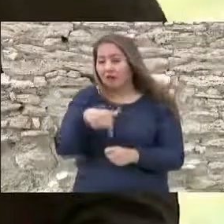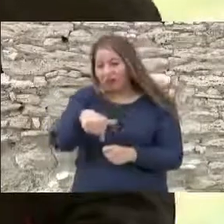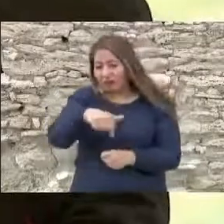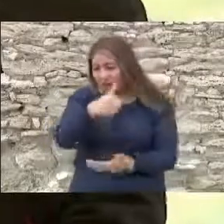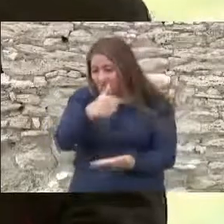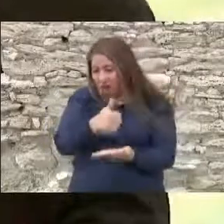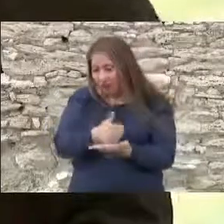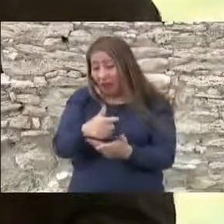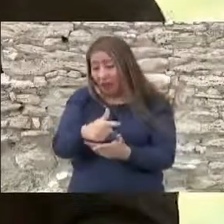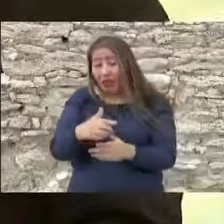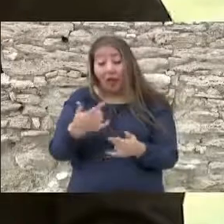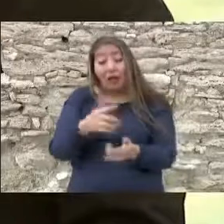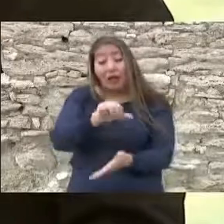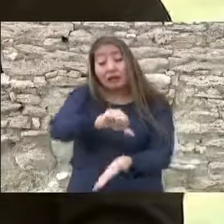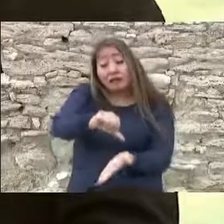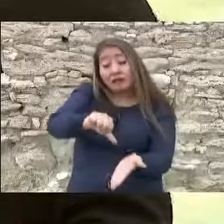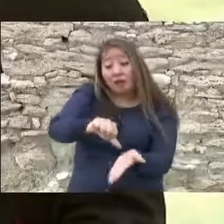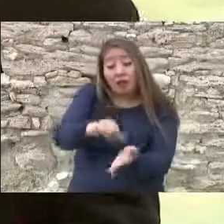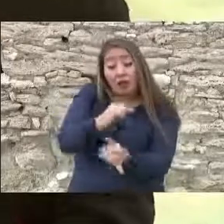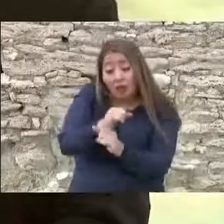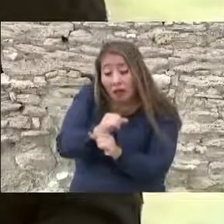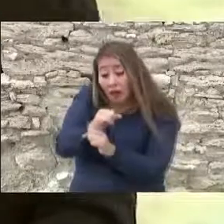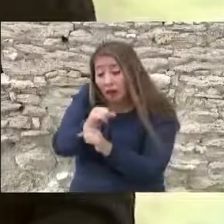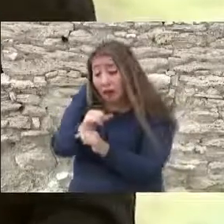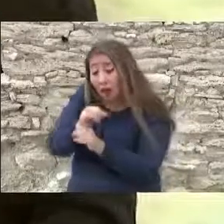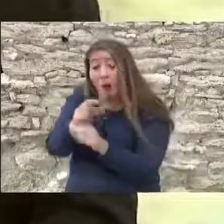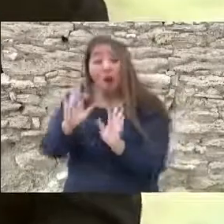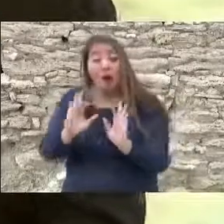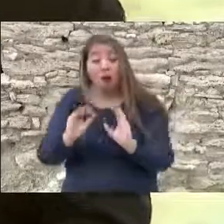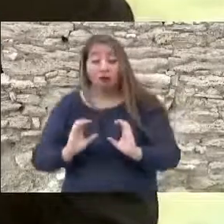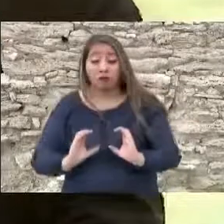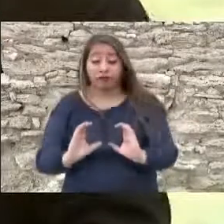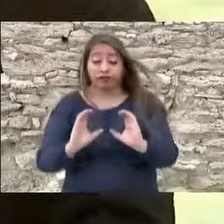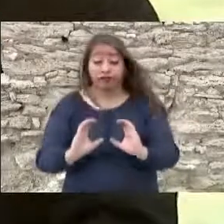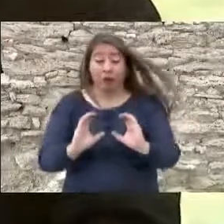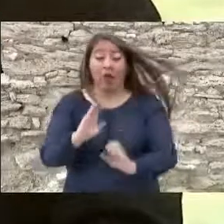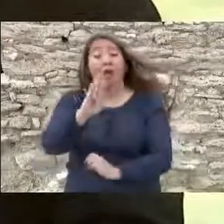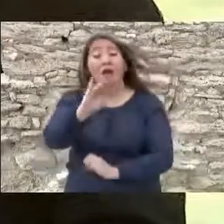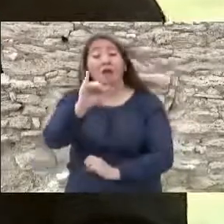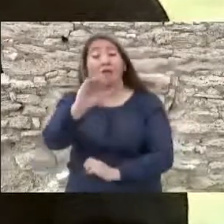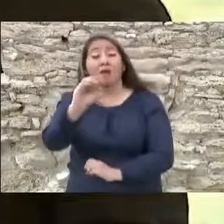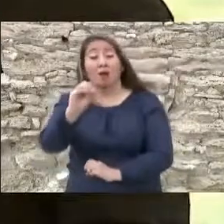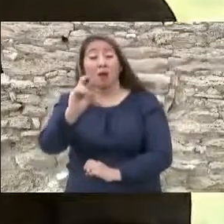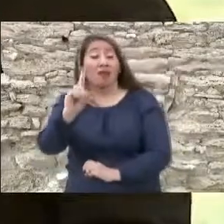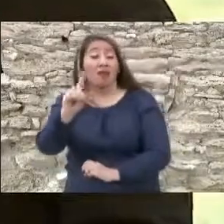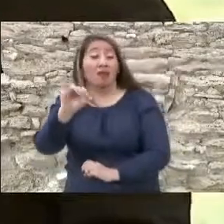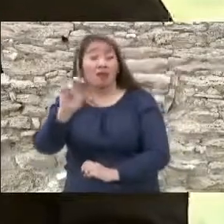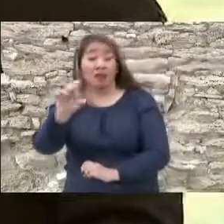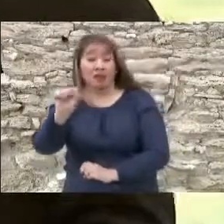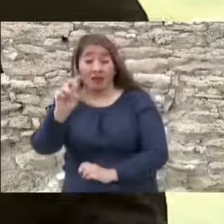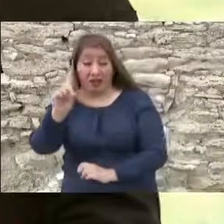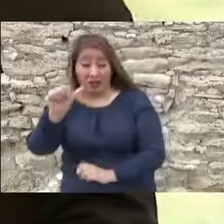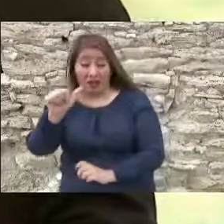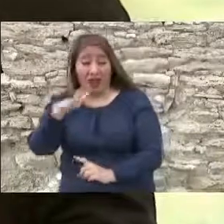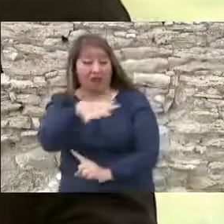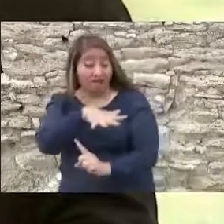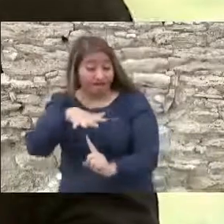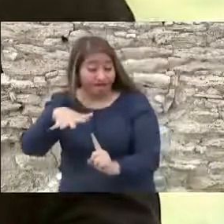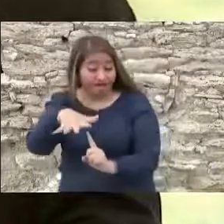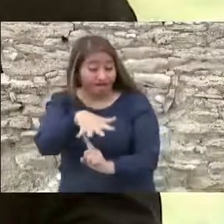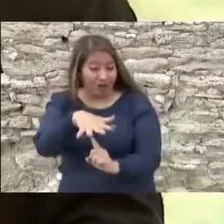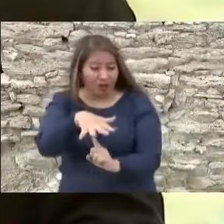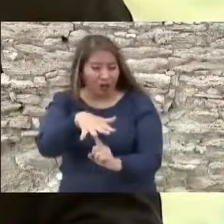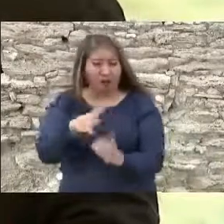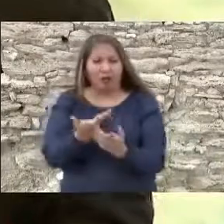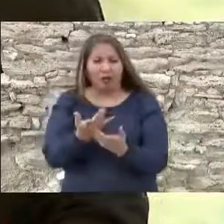esta ciudad del Centro de Investigación para la Conservación de la Biodiversidad y Ecología, una extensión del